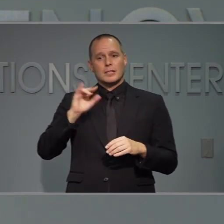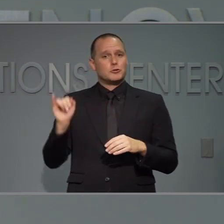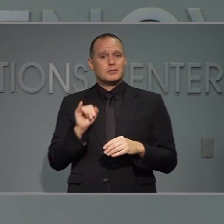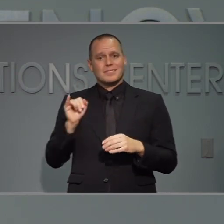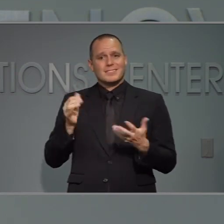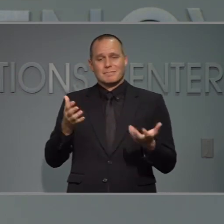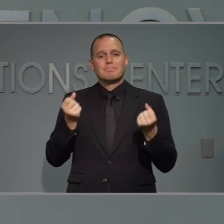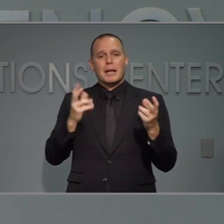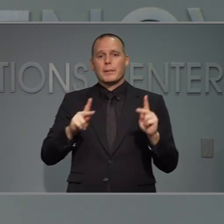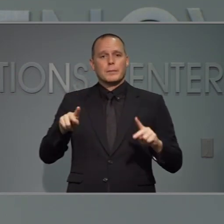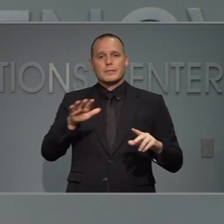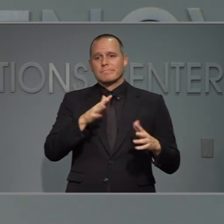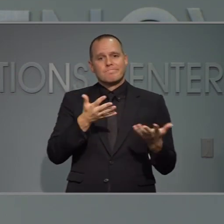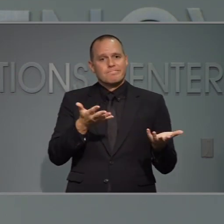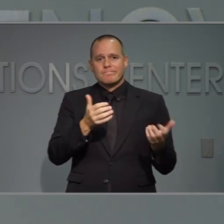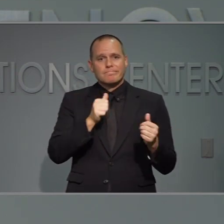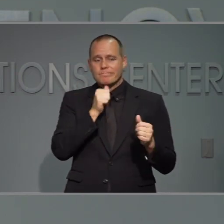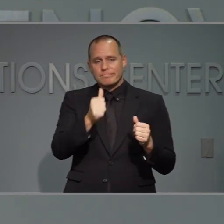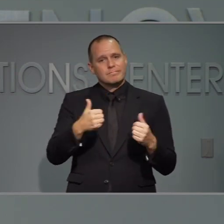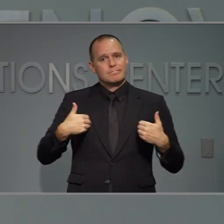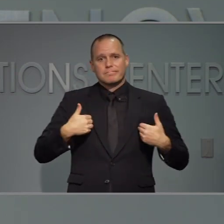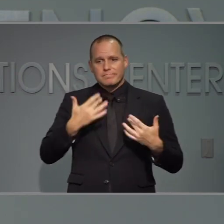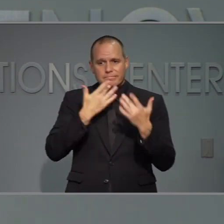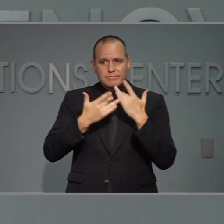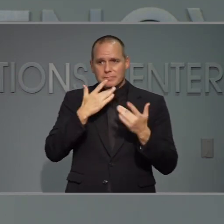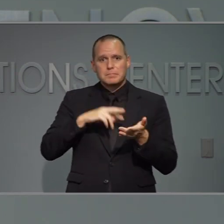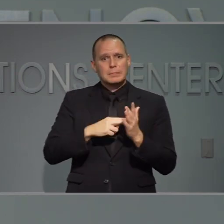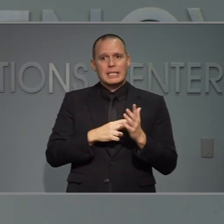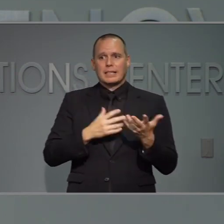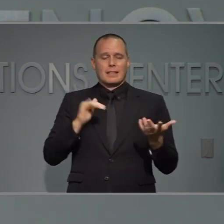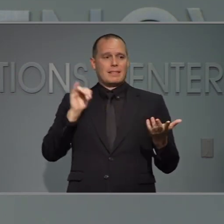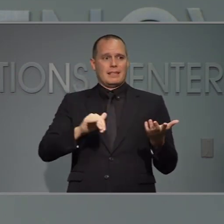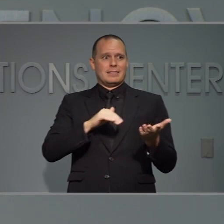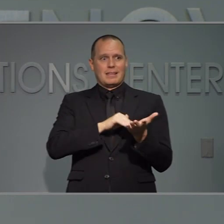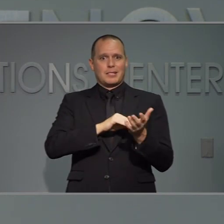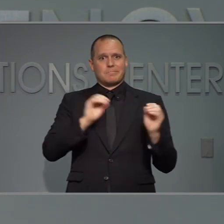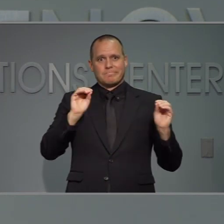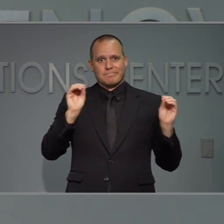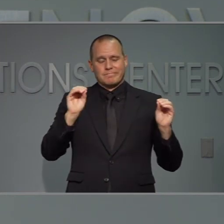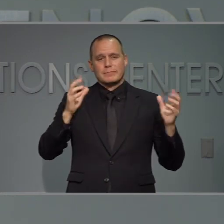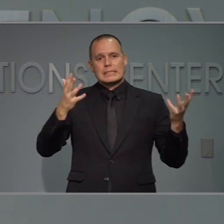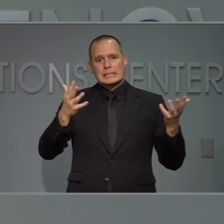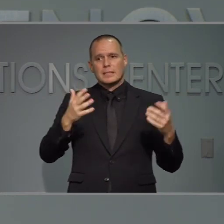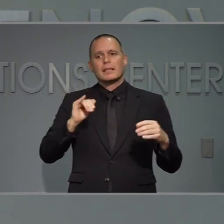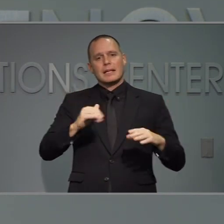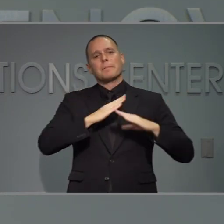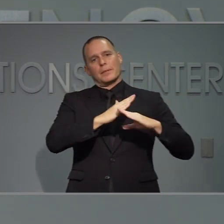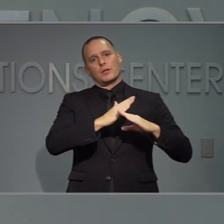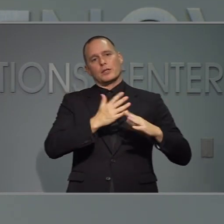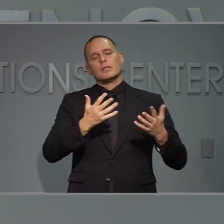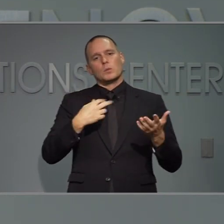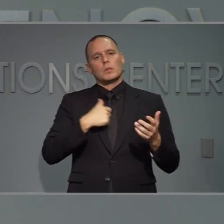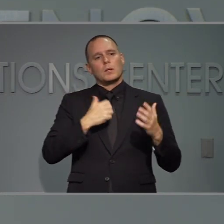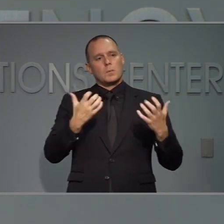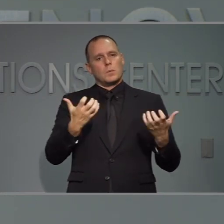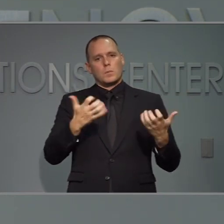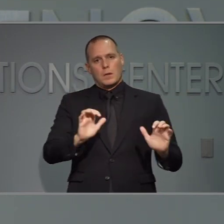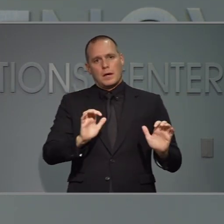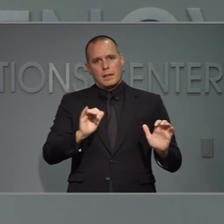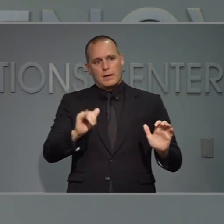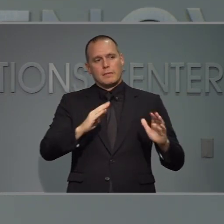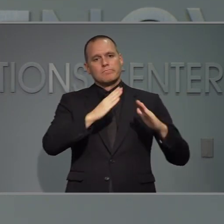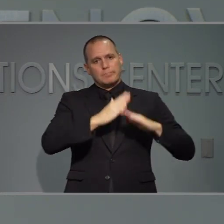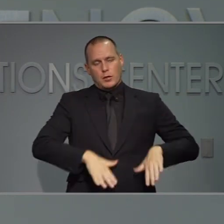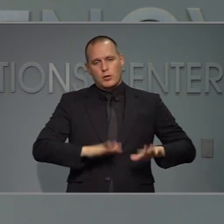que no tienen seguro y no están relacionados con médico y no tenemos que esto sea un impedimento para obtener una pruebas y que visiten la prueba